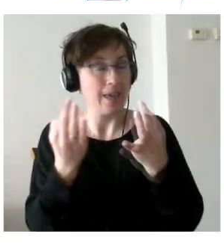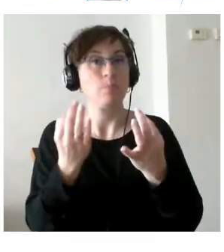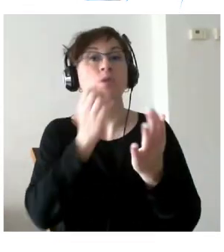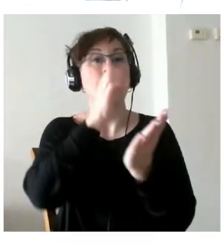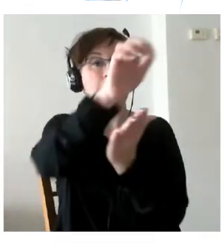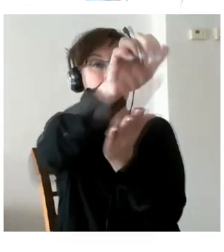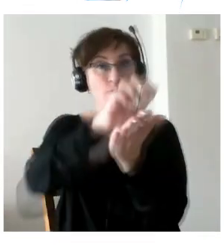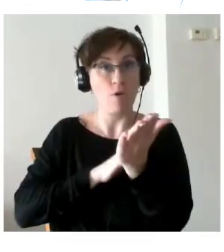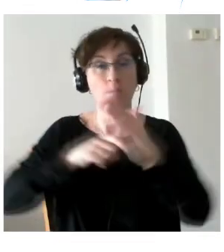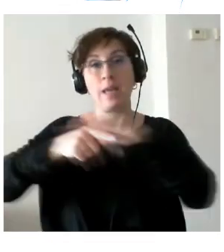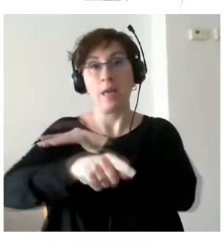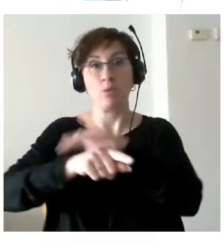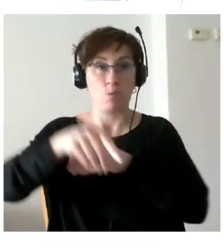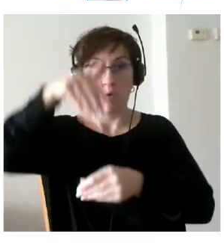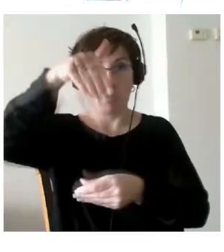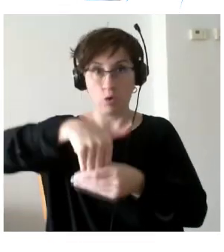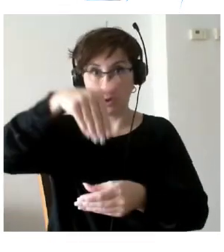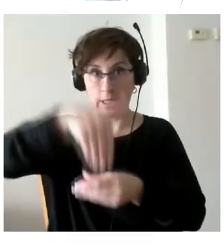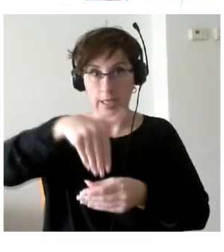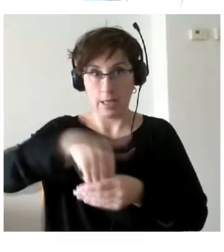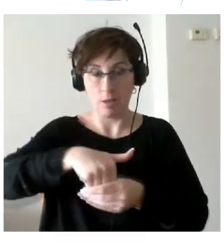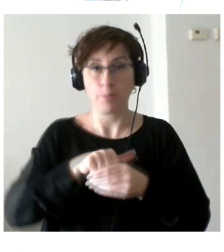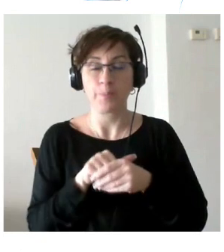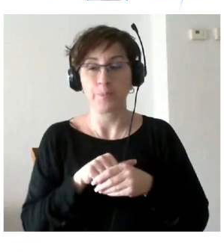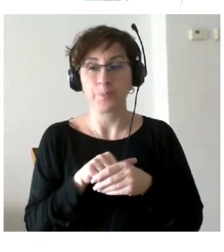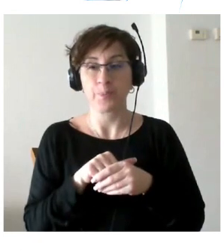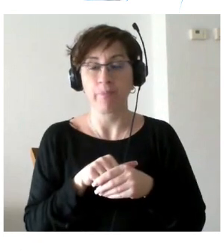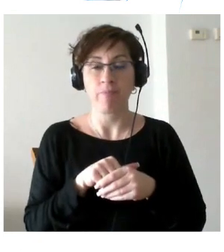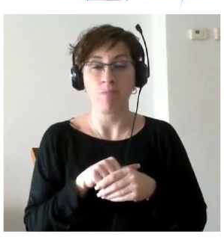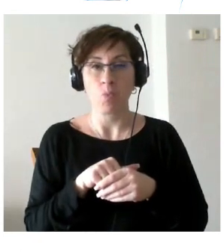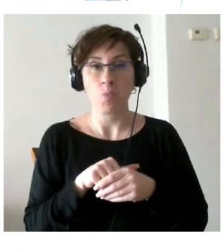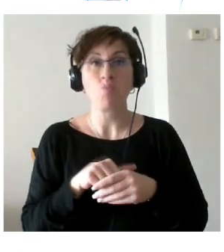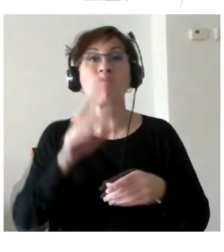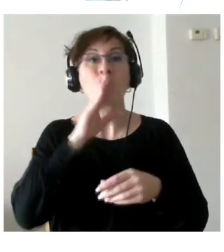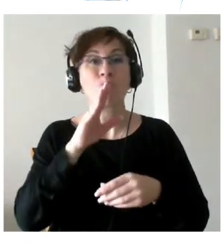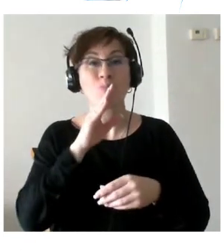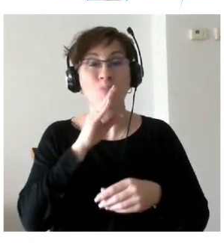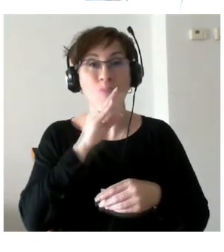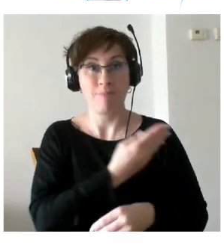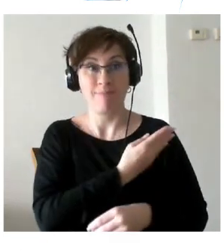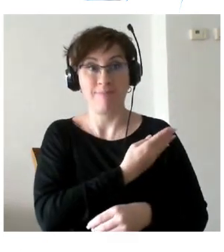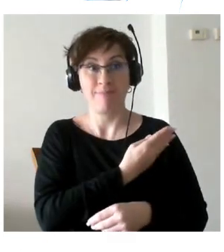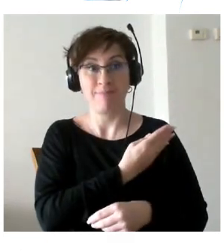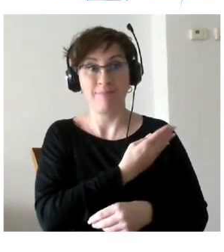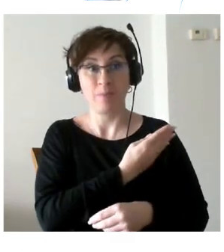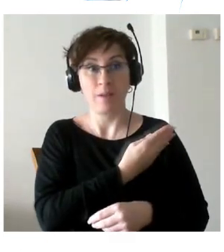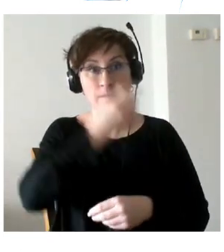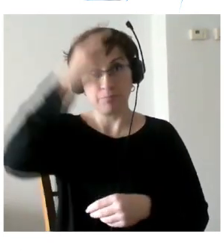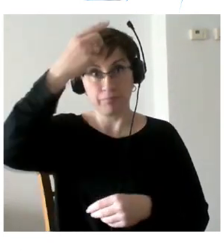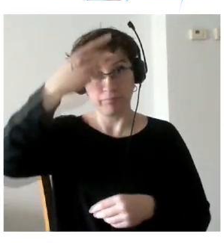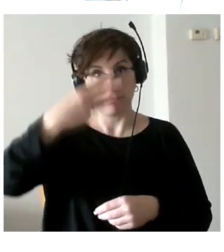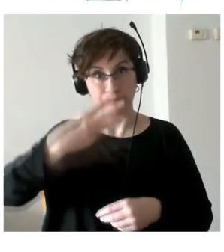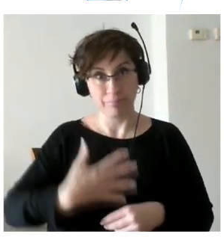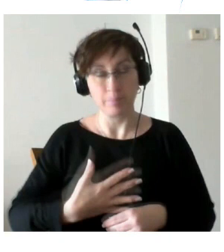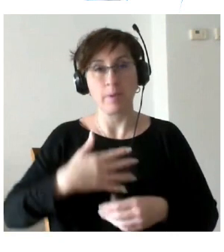ejecutivo que lo que cuelga de este informe son todos esos apartados es decir donde se habla de la metodología de